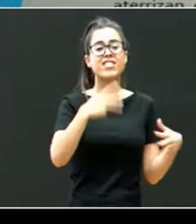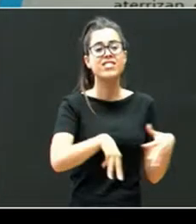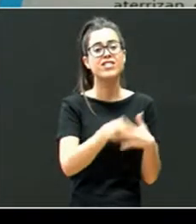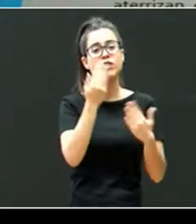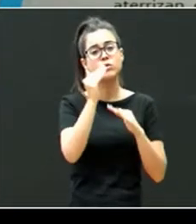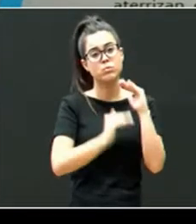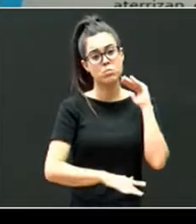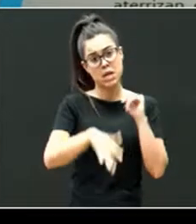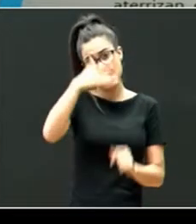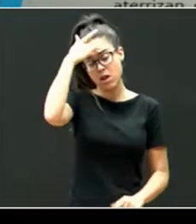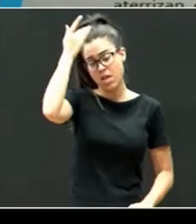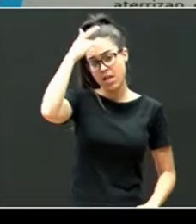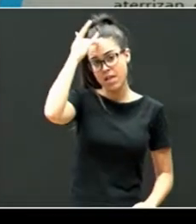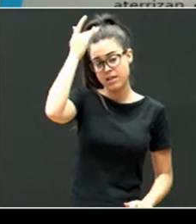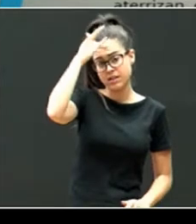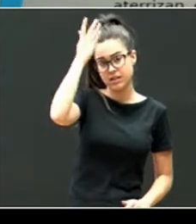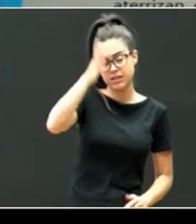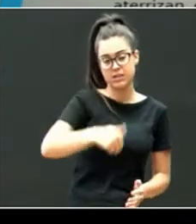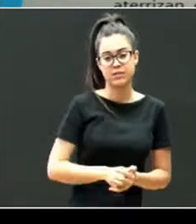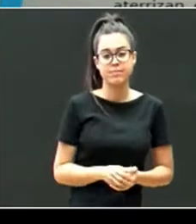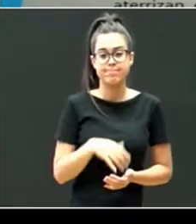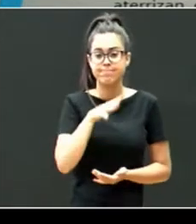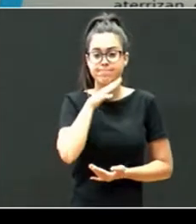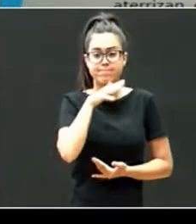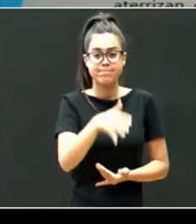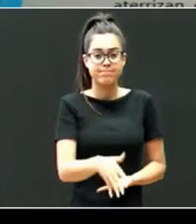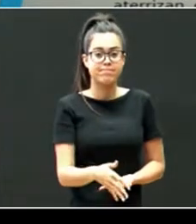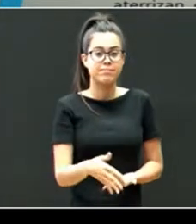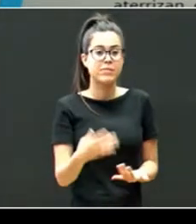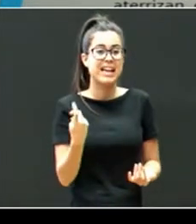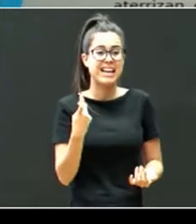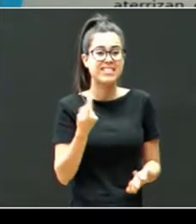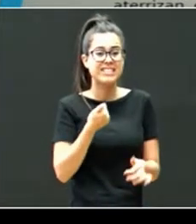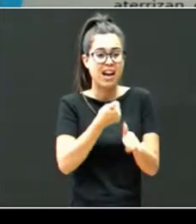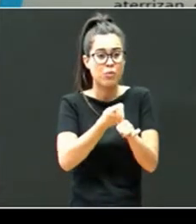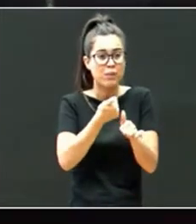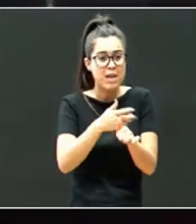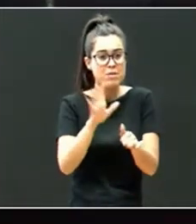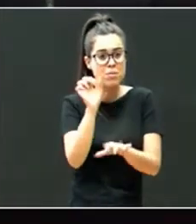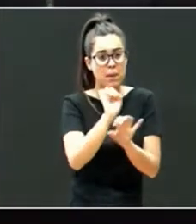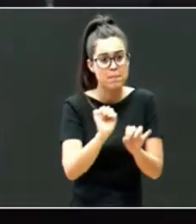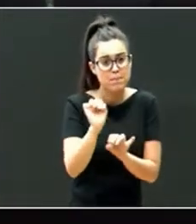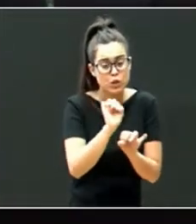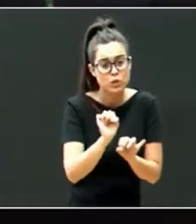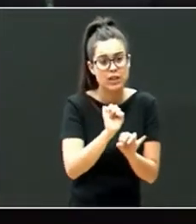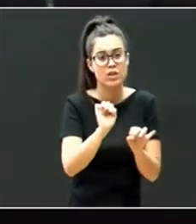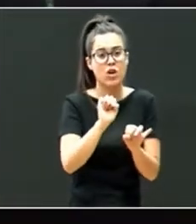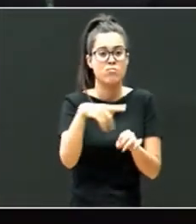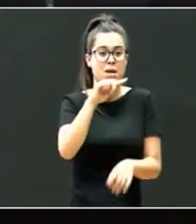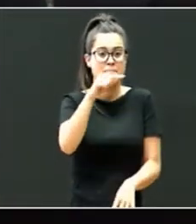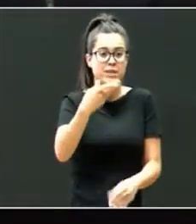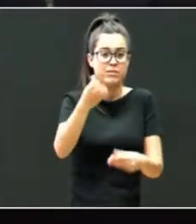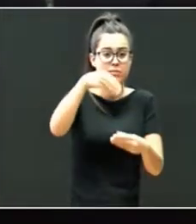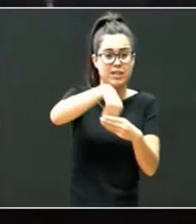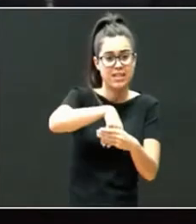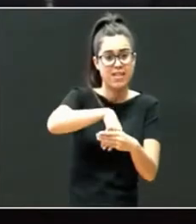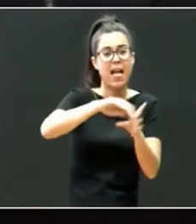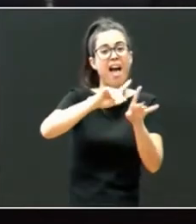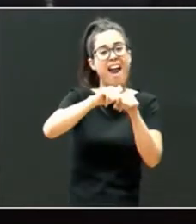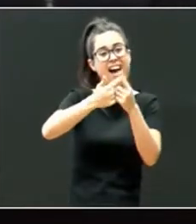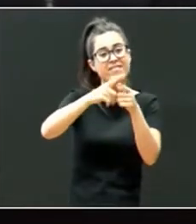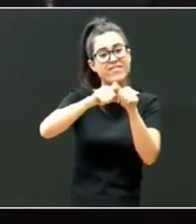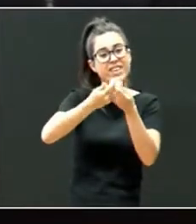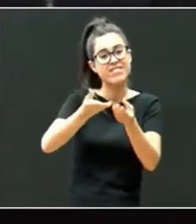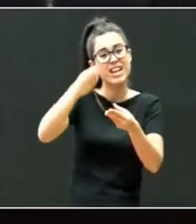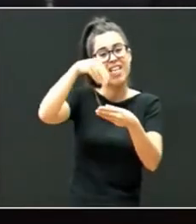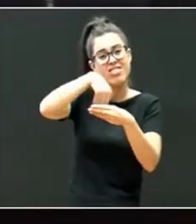porque las adopciones han requerido adoptar una medida de acompañamiento de protección para esos menores y sus familias. Con lo cual, creo que tamén tenemos que tener